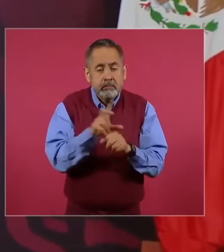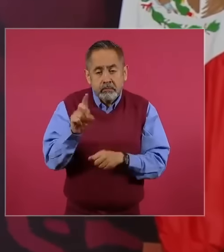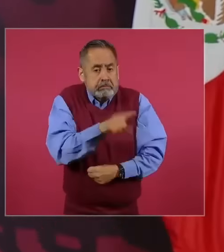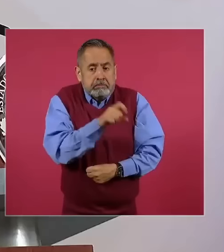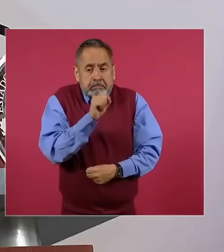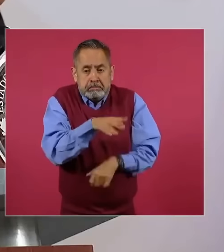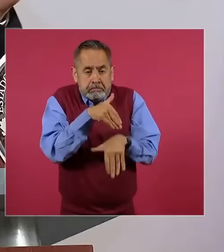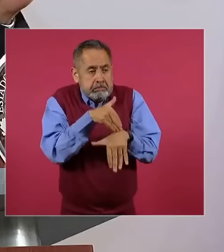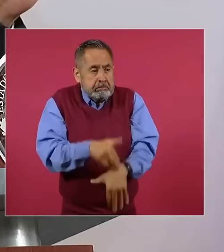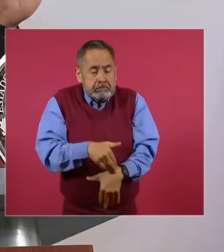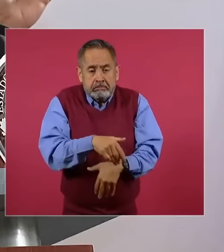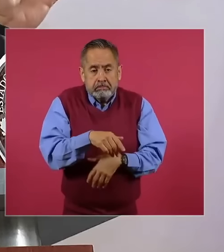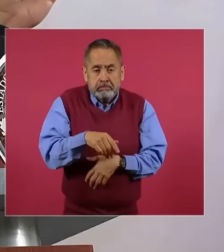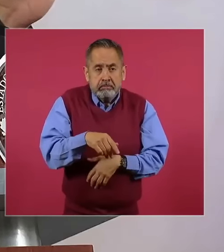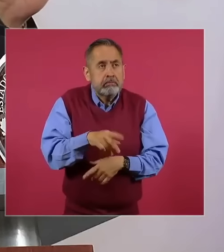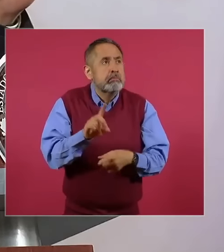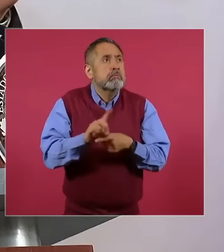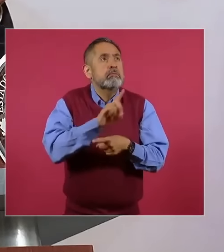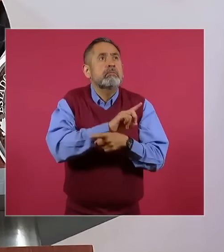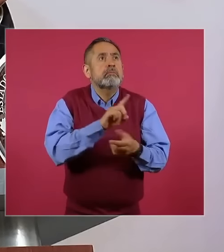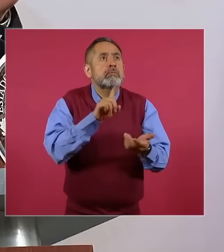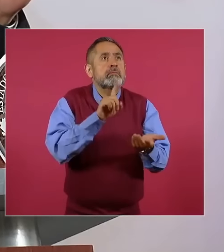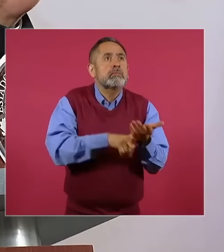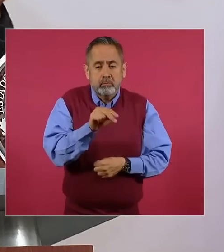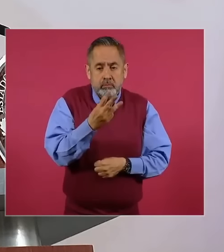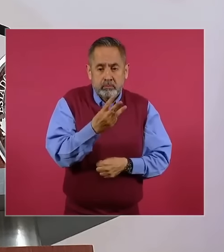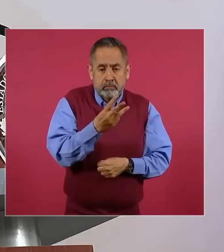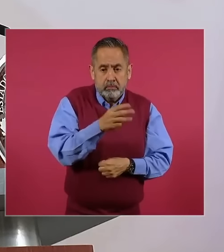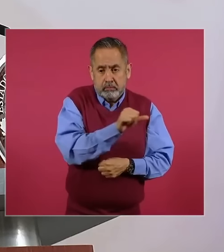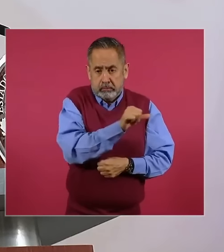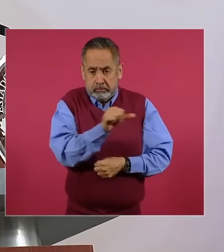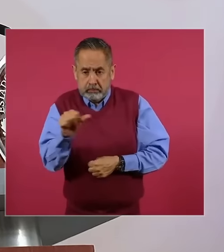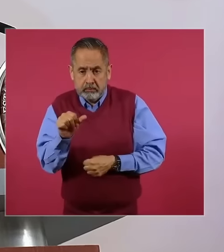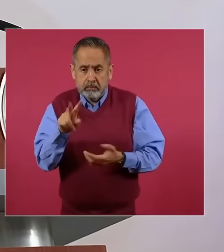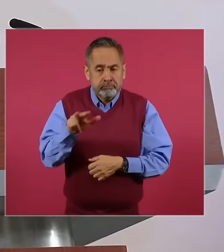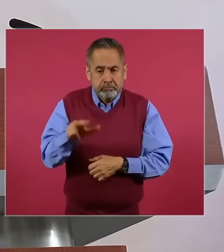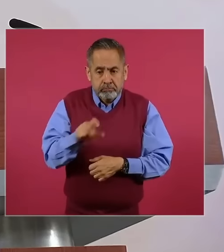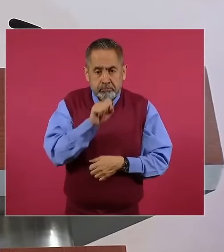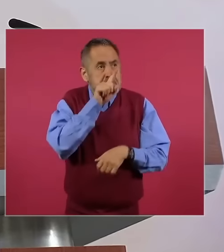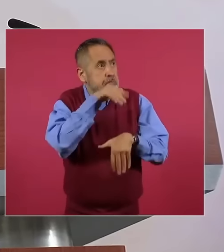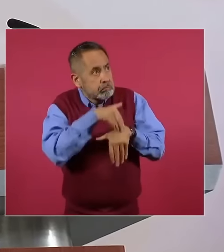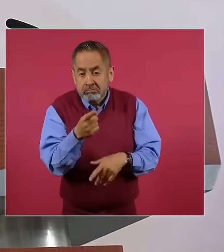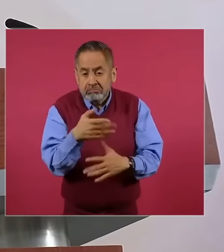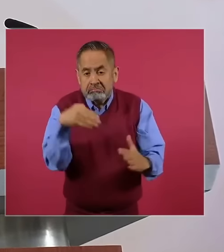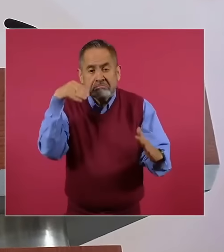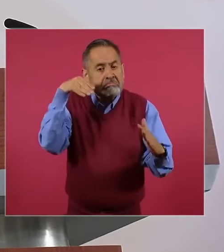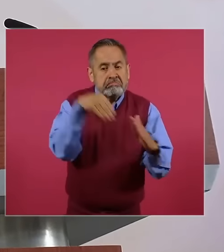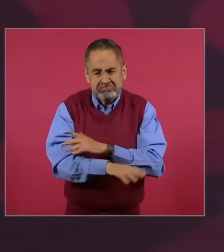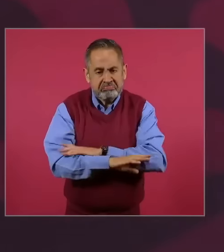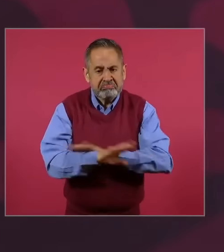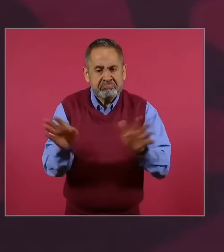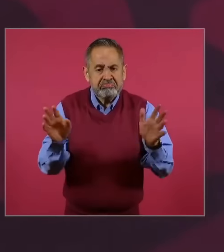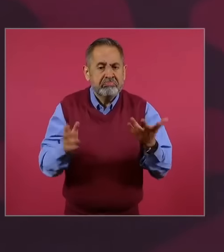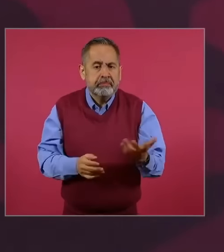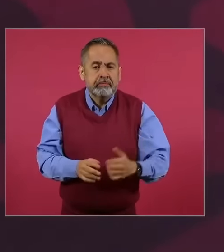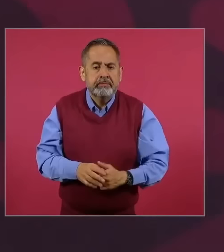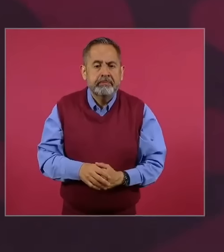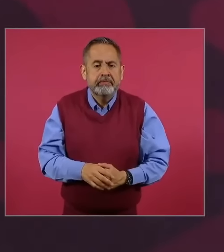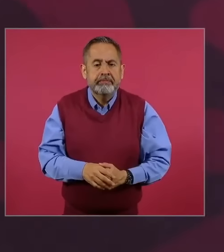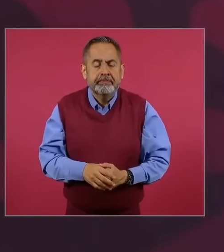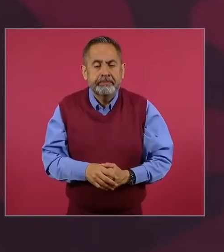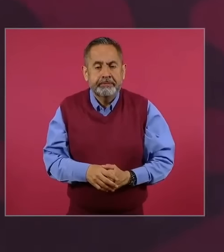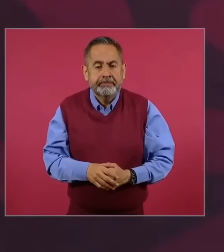con esa política desde 1983 hasta el 2018 y fue un fracaso rotundo, lo que